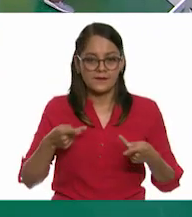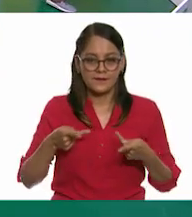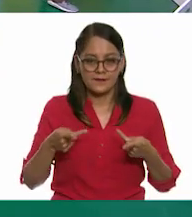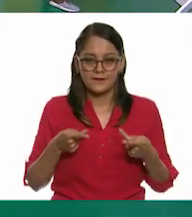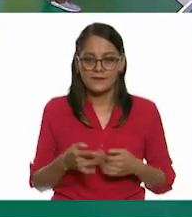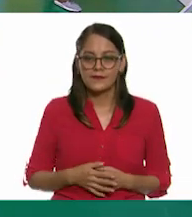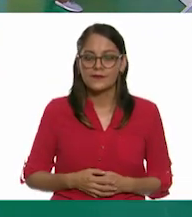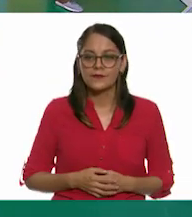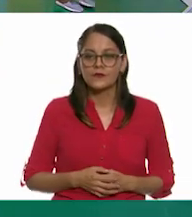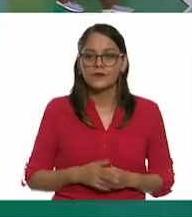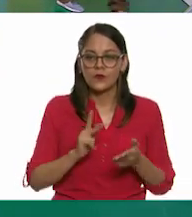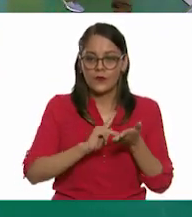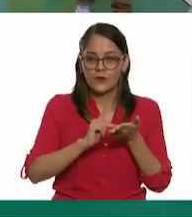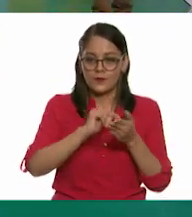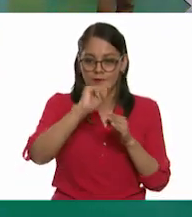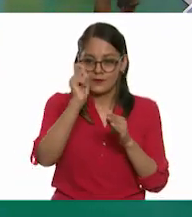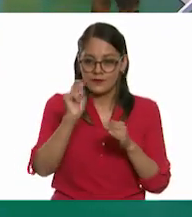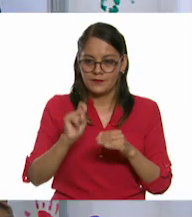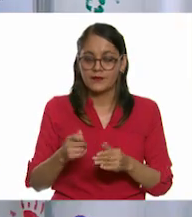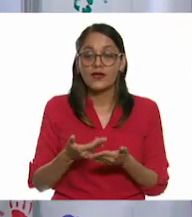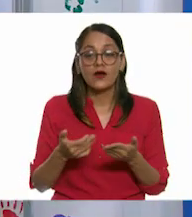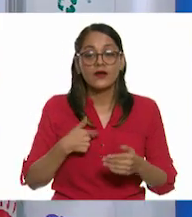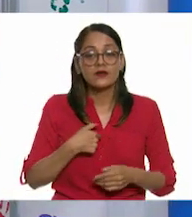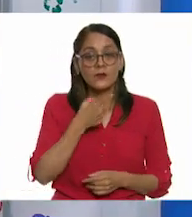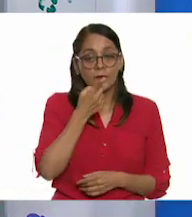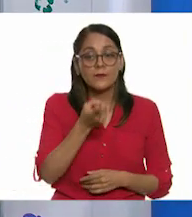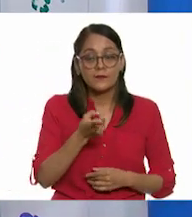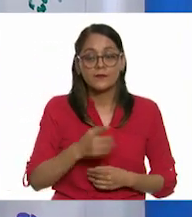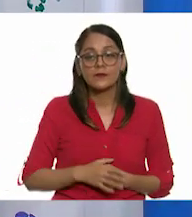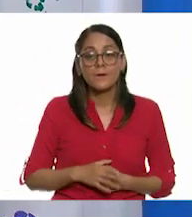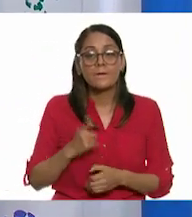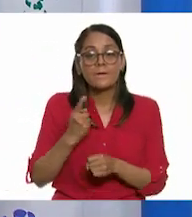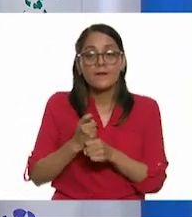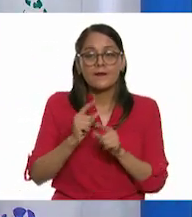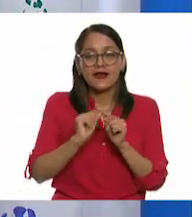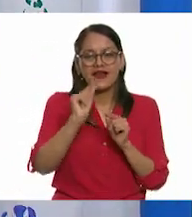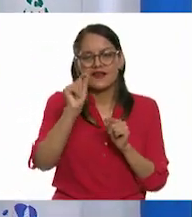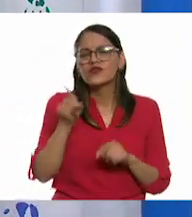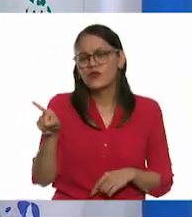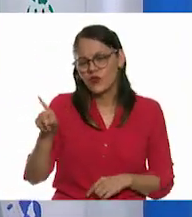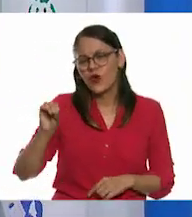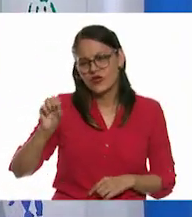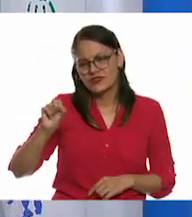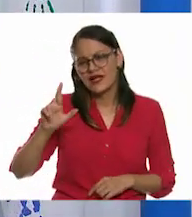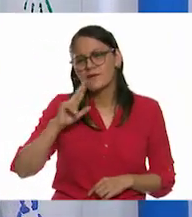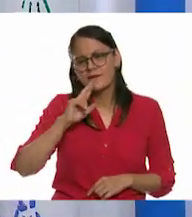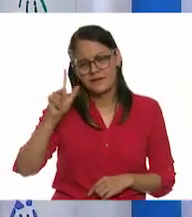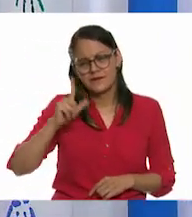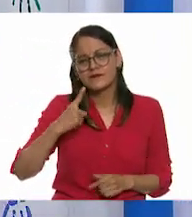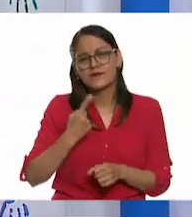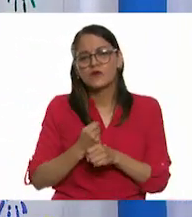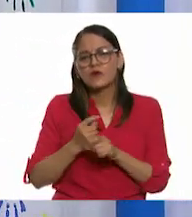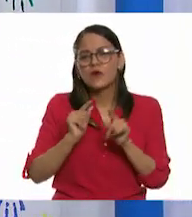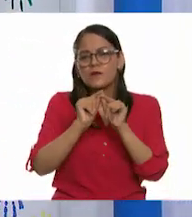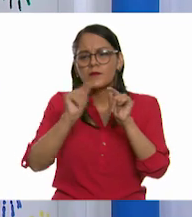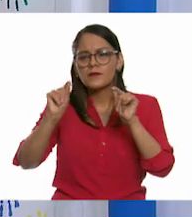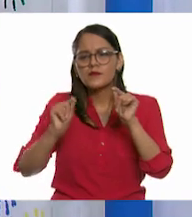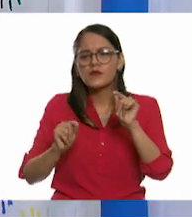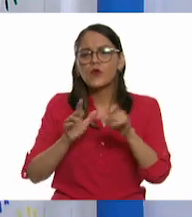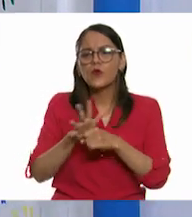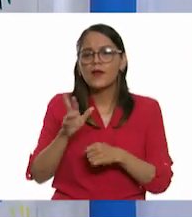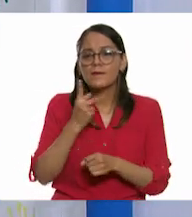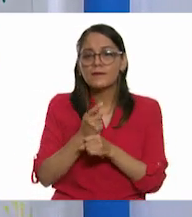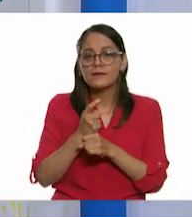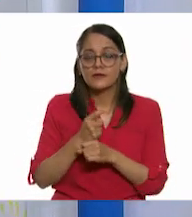un plumón y yo voy a decir la primera línea, o mejor tú, Oscar. ¿Cuál sería la primera línea que podrías poner? Ah,